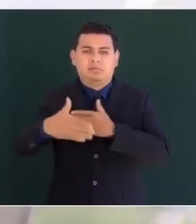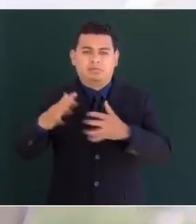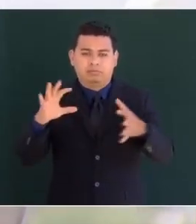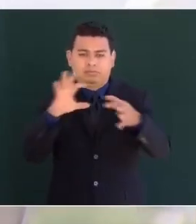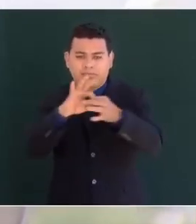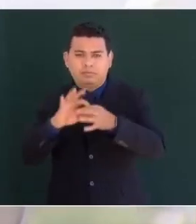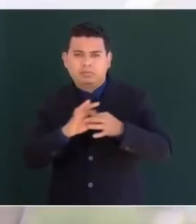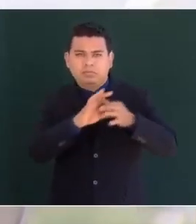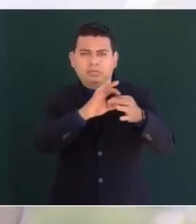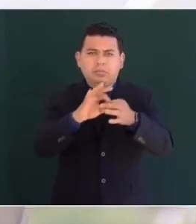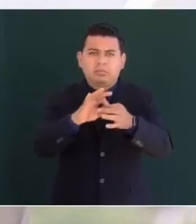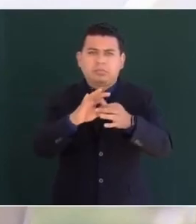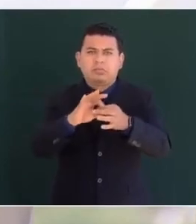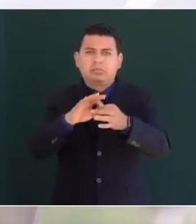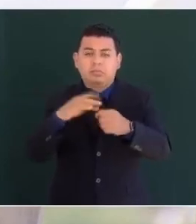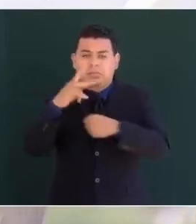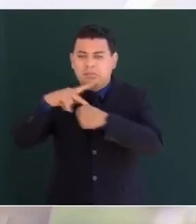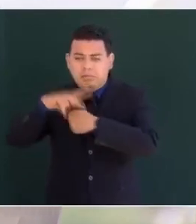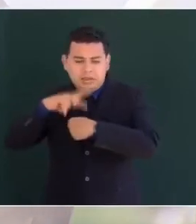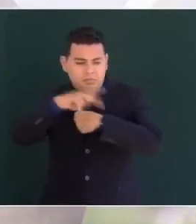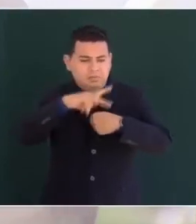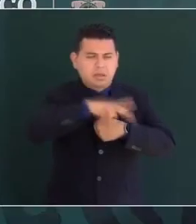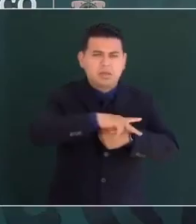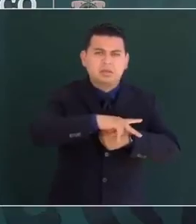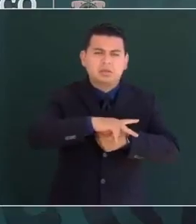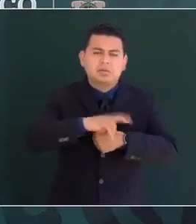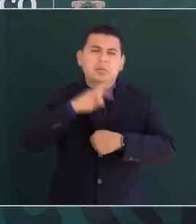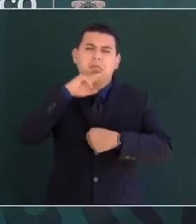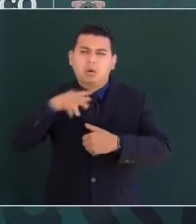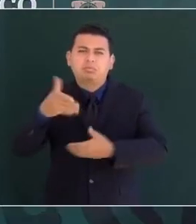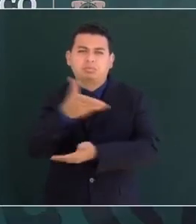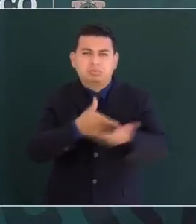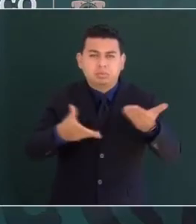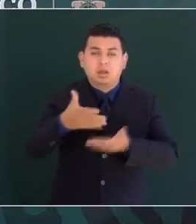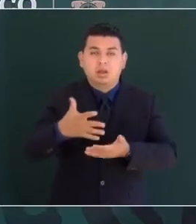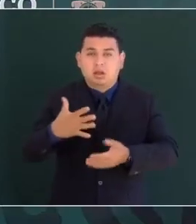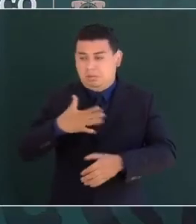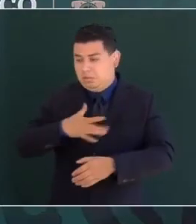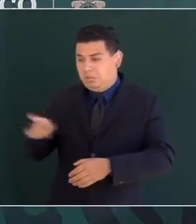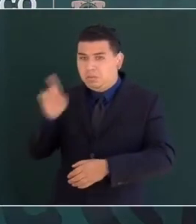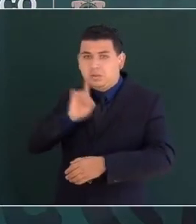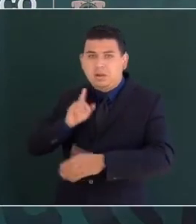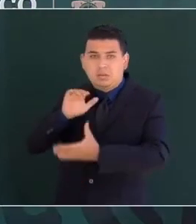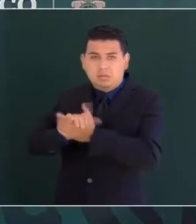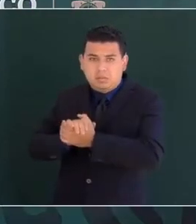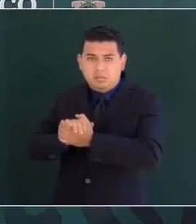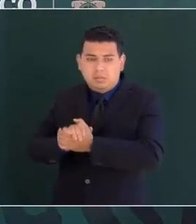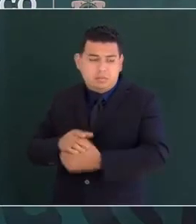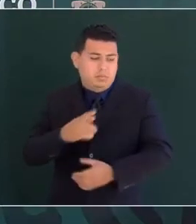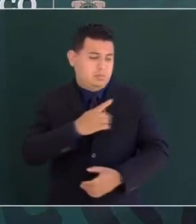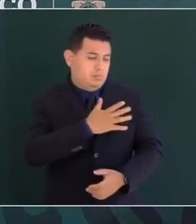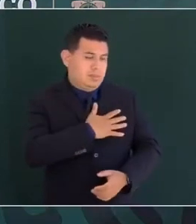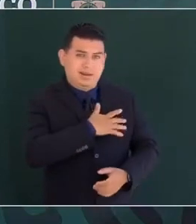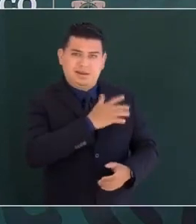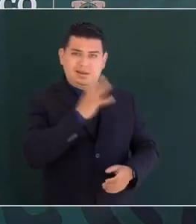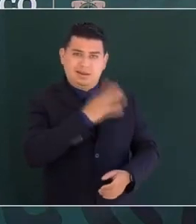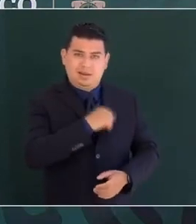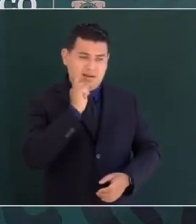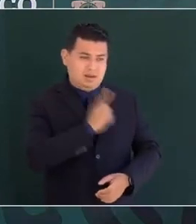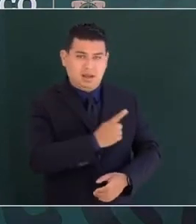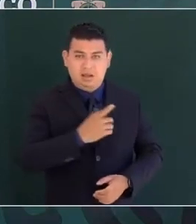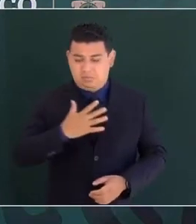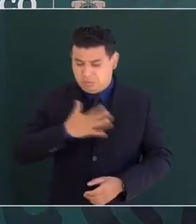nuestros dos países. Mi esposa, mi hija y yo, mi hija y yo,